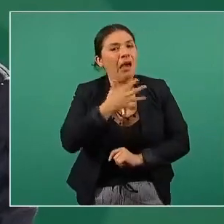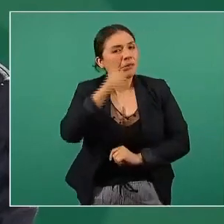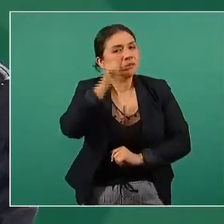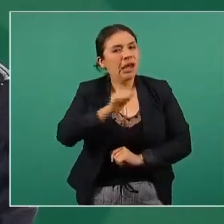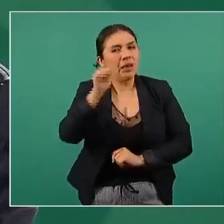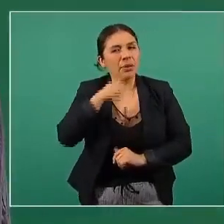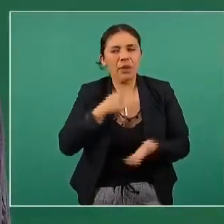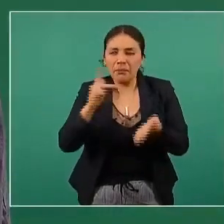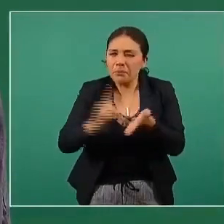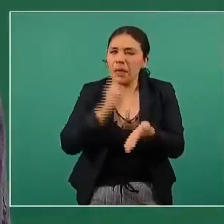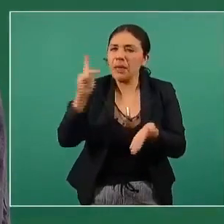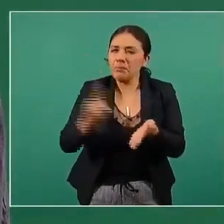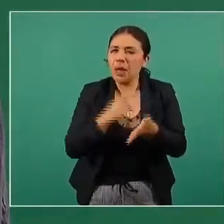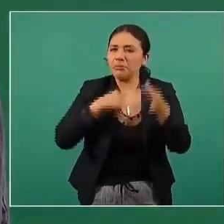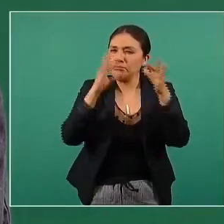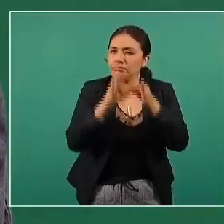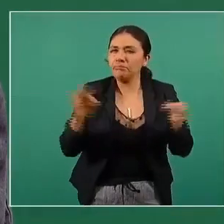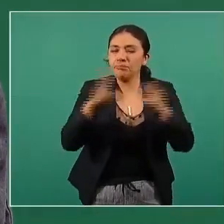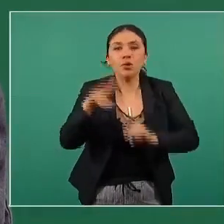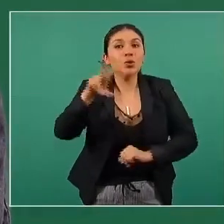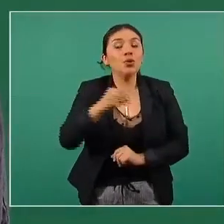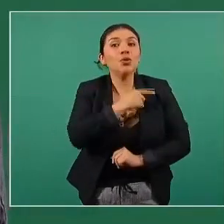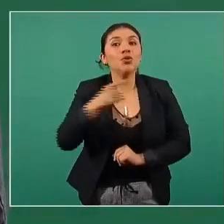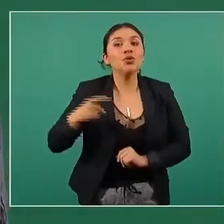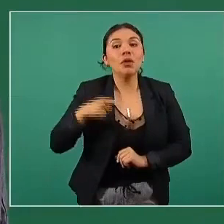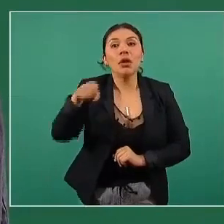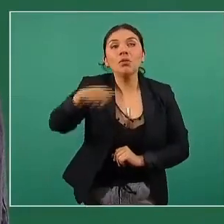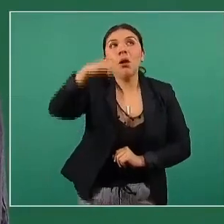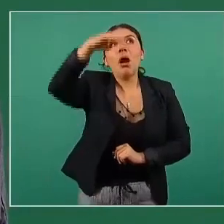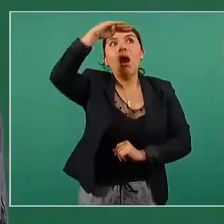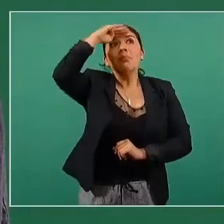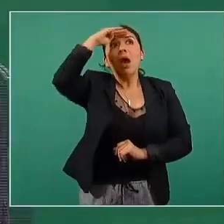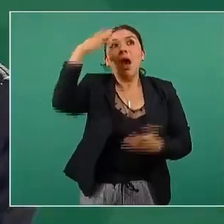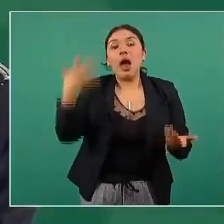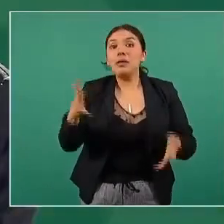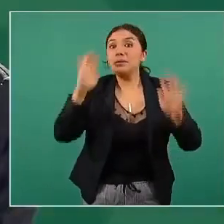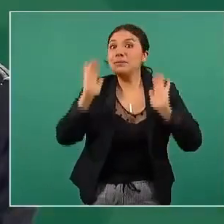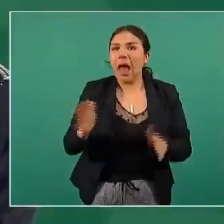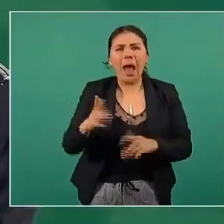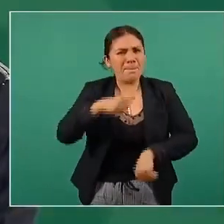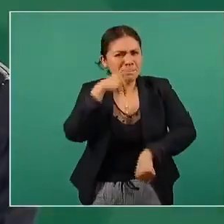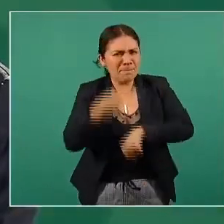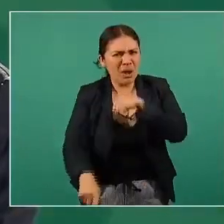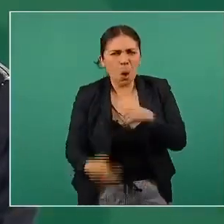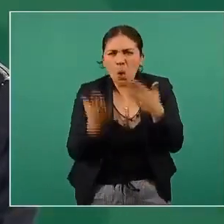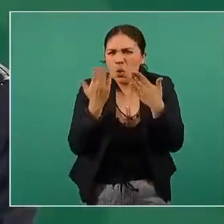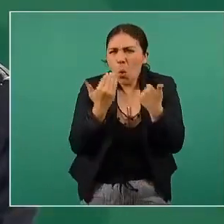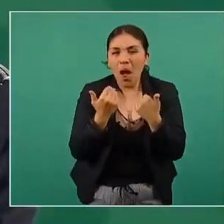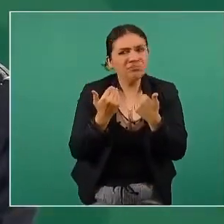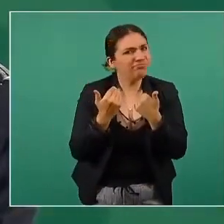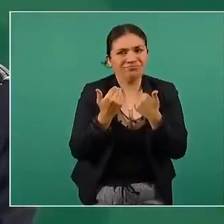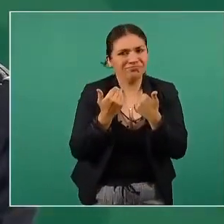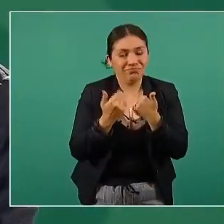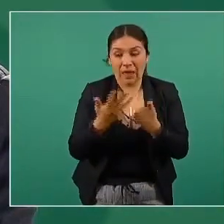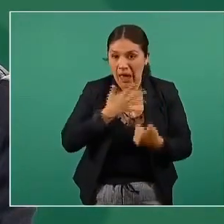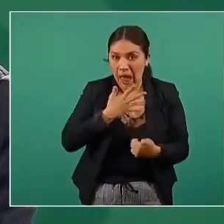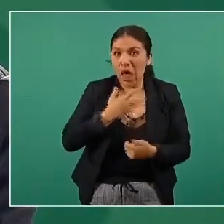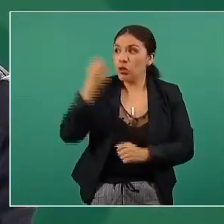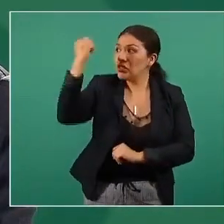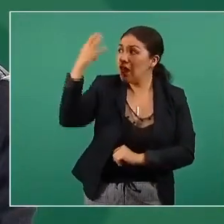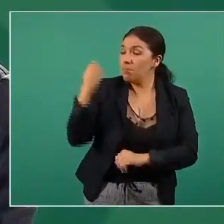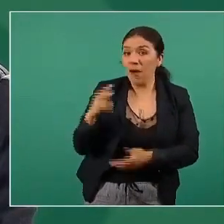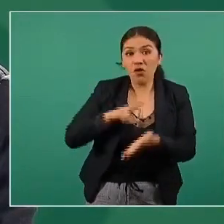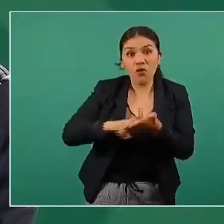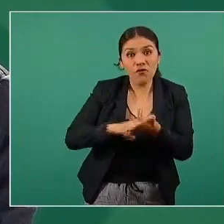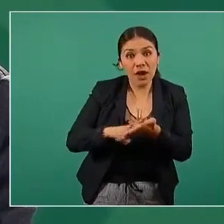lo volvemos a dejar en claro, no debe llevarnos a pensar que el riesgo se acabó. Aún en semáforo verde el riesgo no es cero,